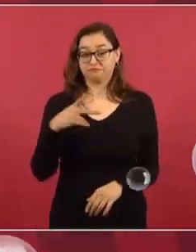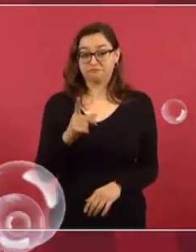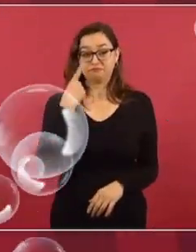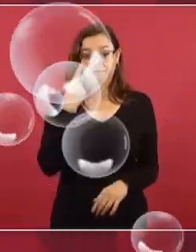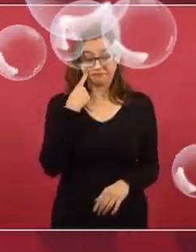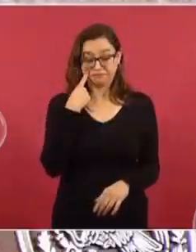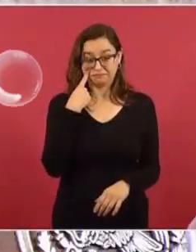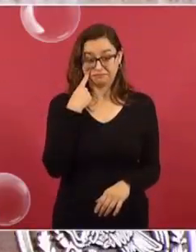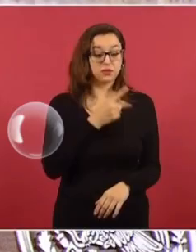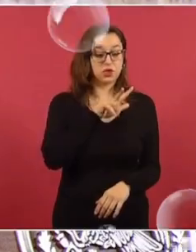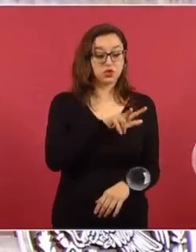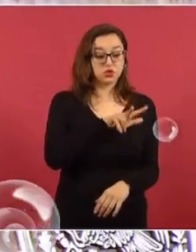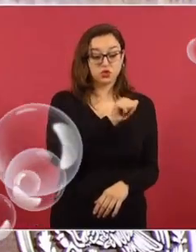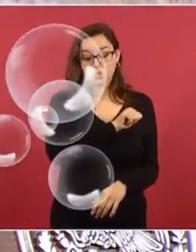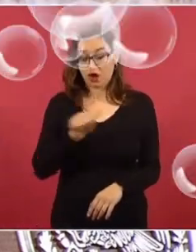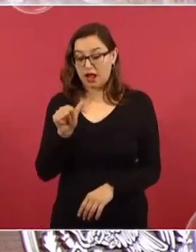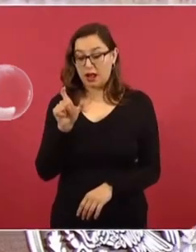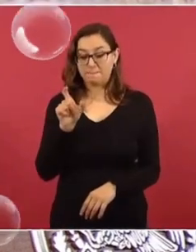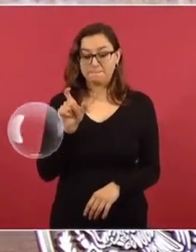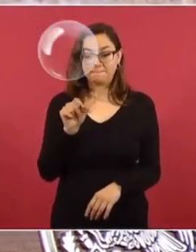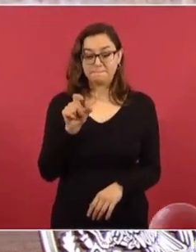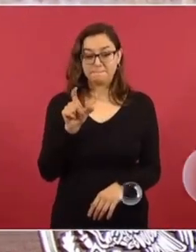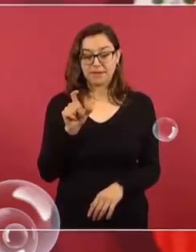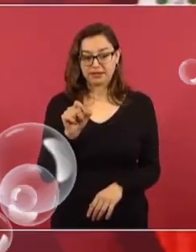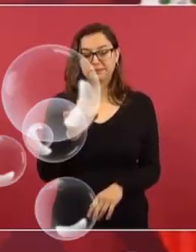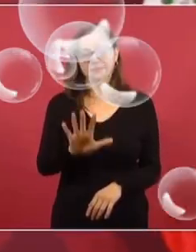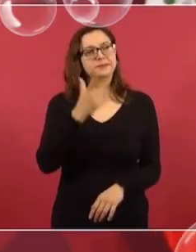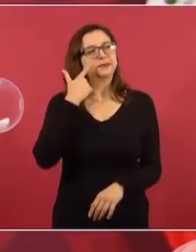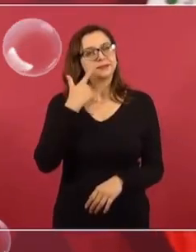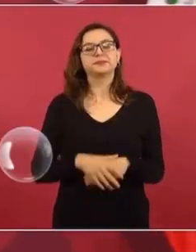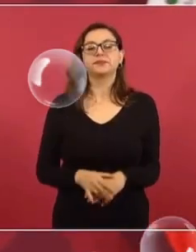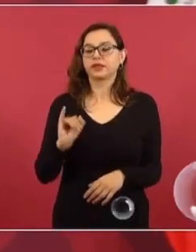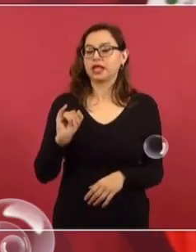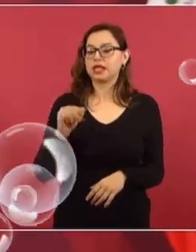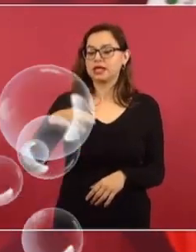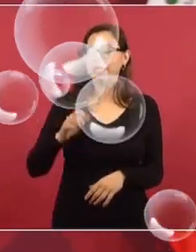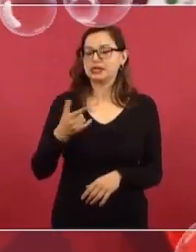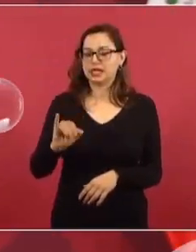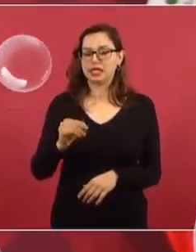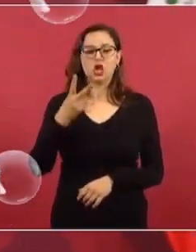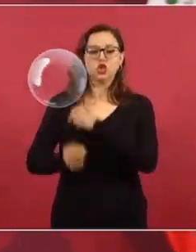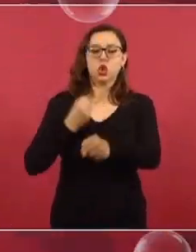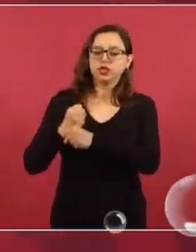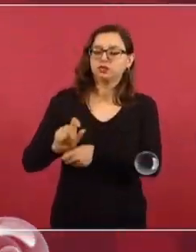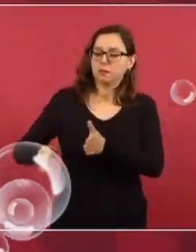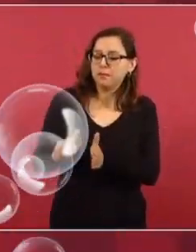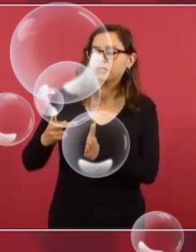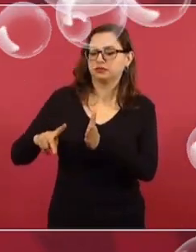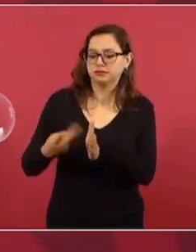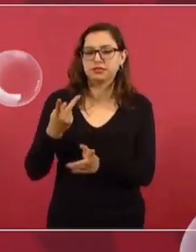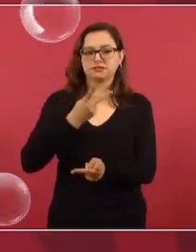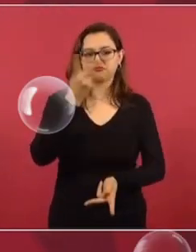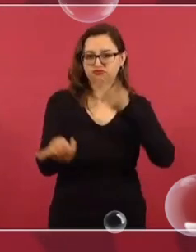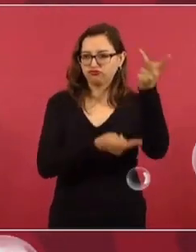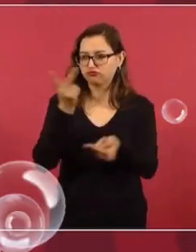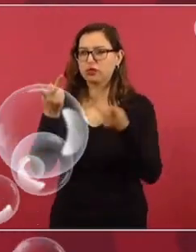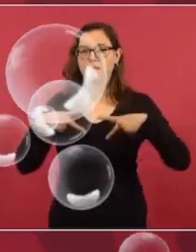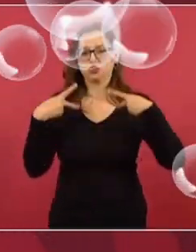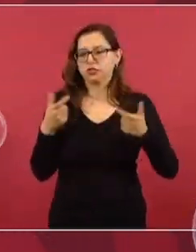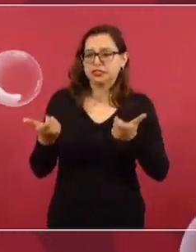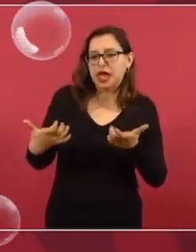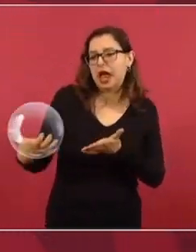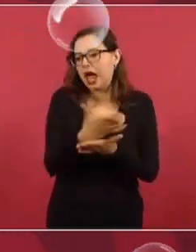18 al 20, el INEGI hace cada dos años una encuesta de ingresos, gastos,